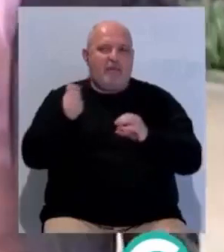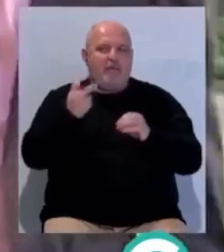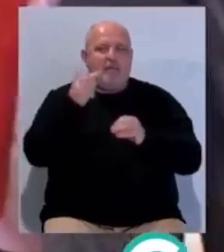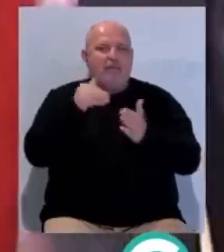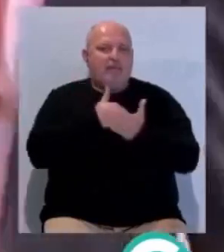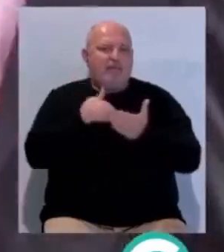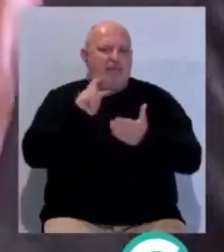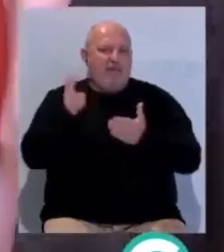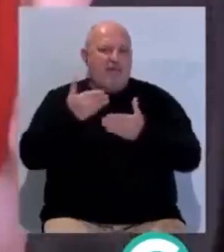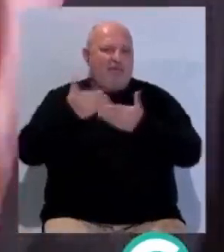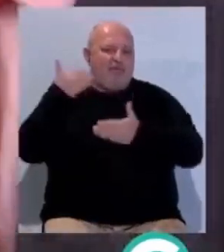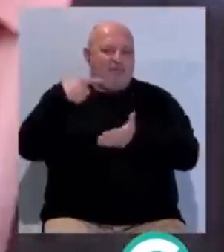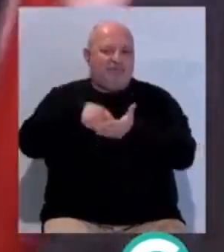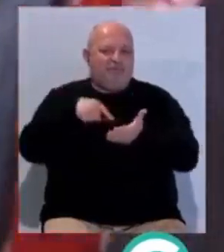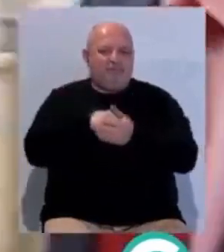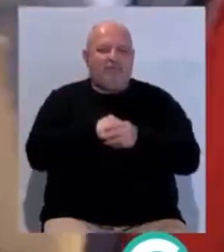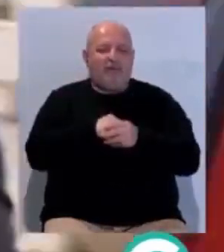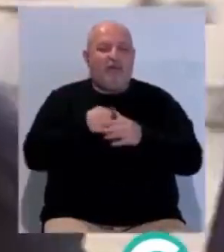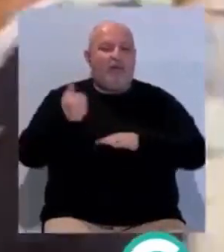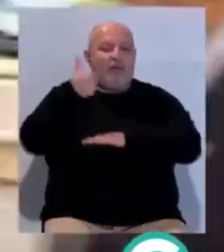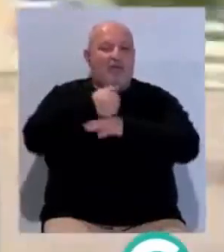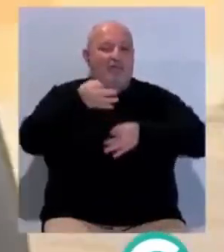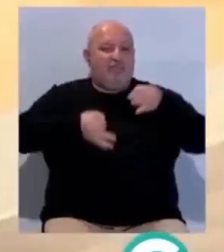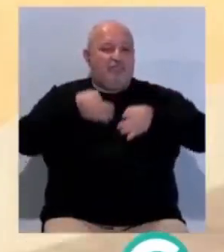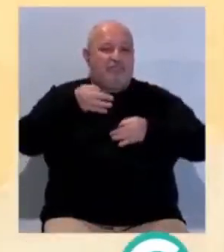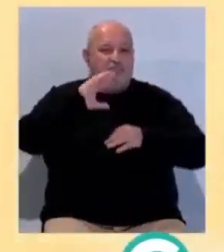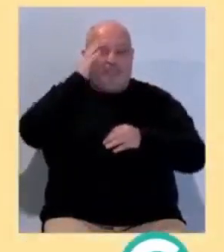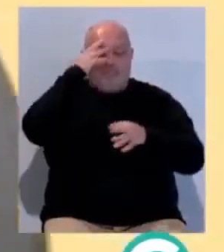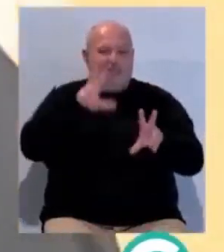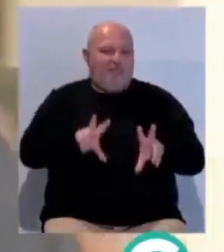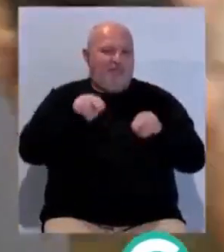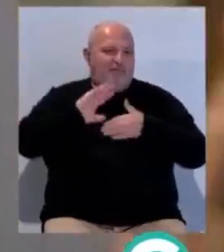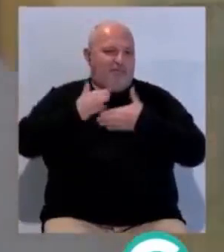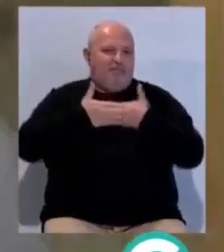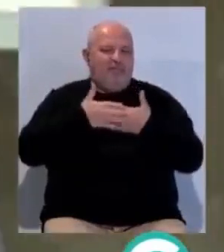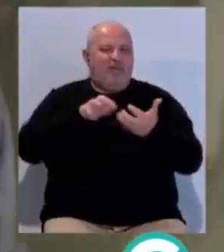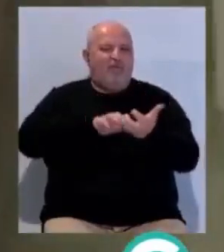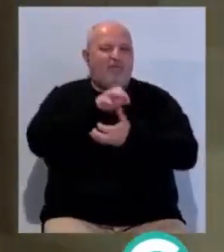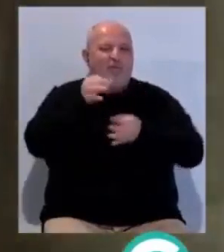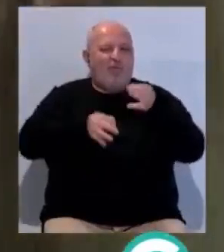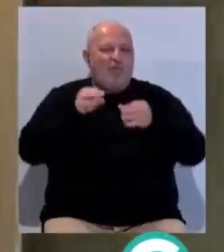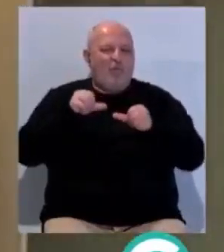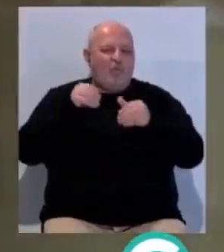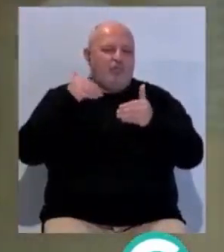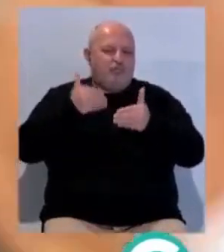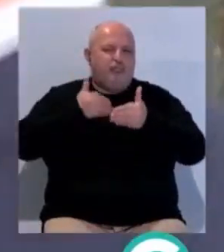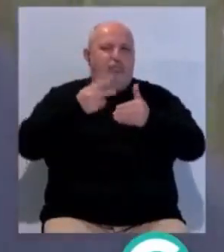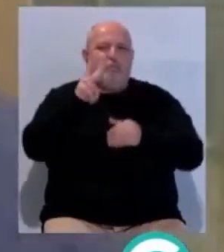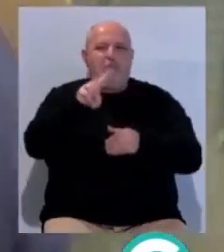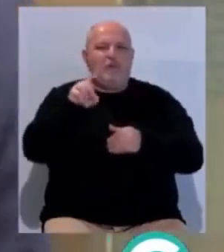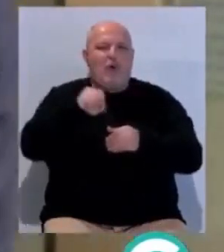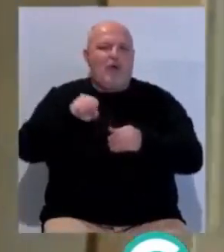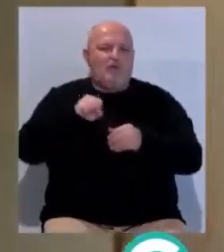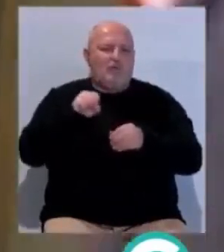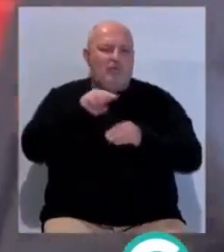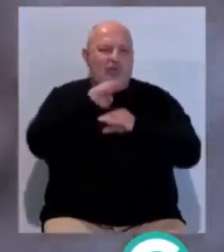20 millones que reclamaba. La Audiencia Provincial de Cádiz ha puesto fin esta semana al conflicto judicial que enfrentaba hace 21 años